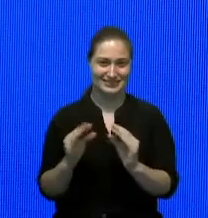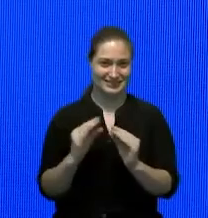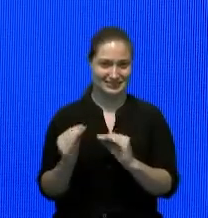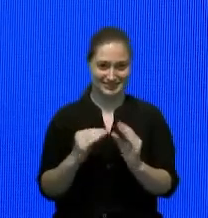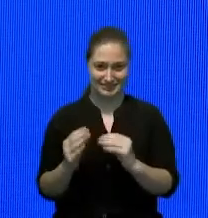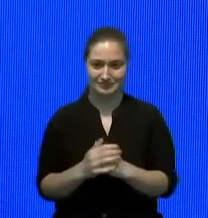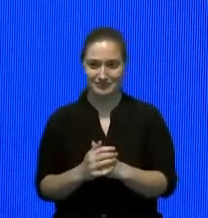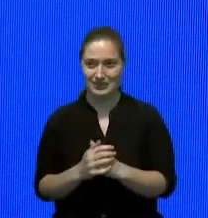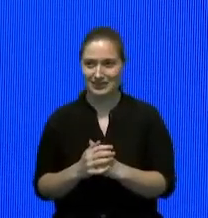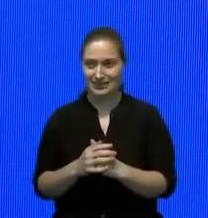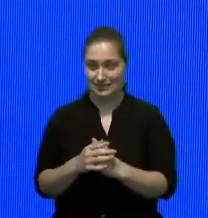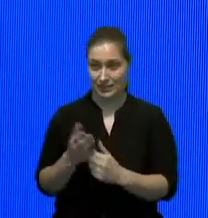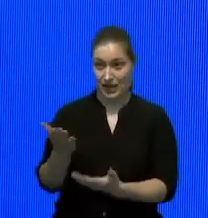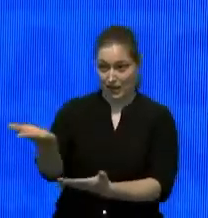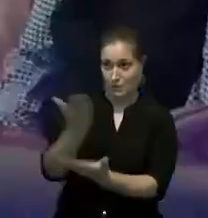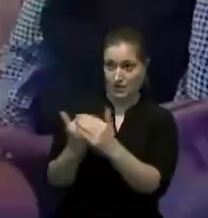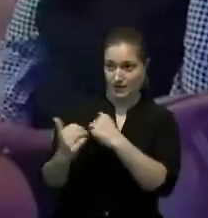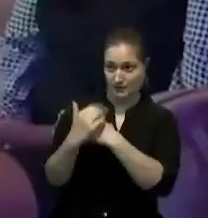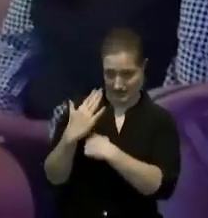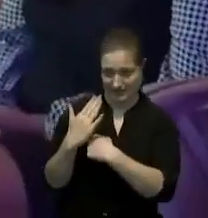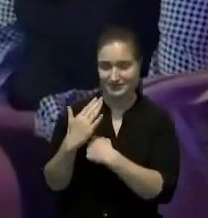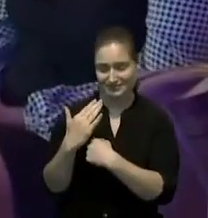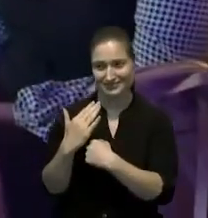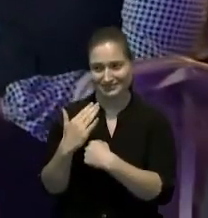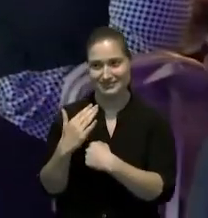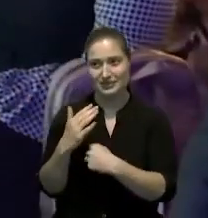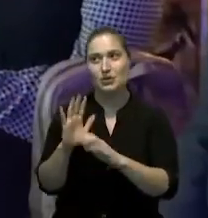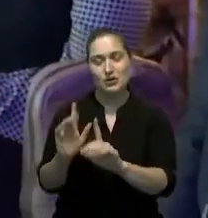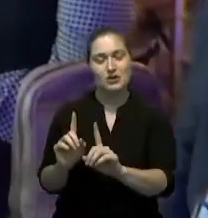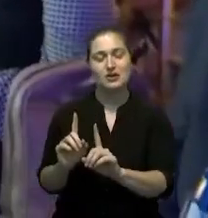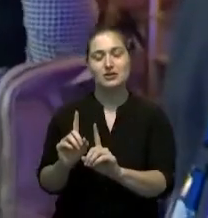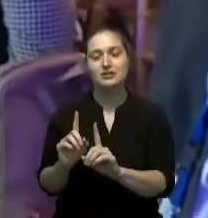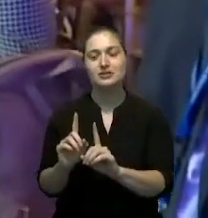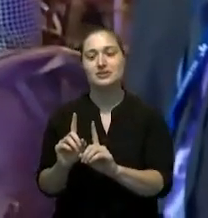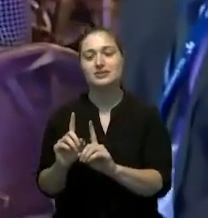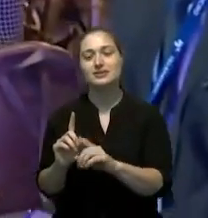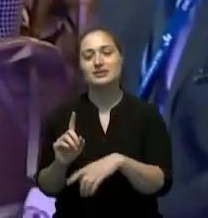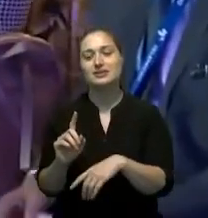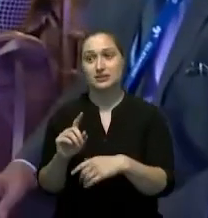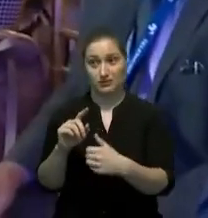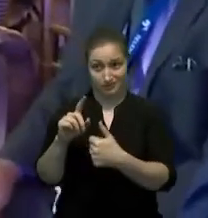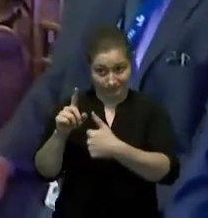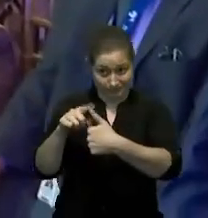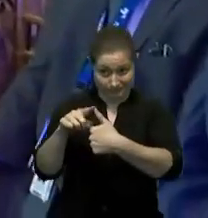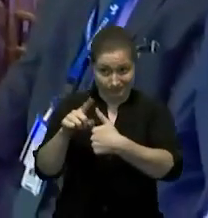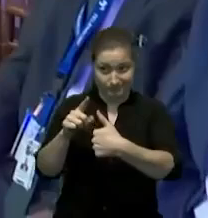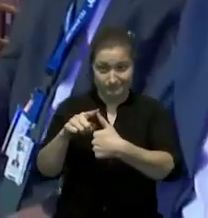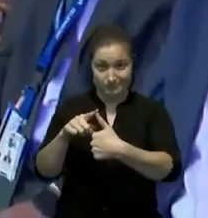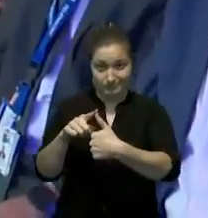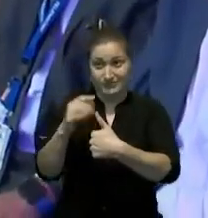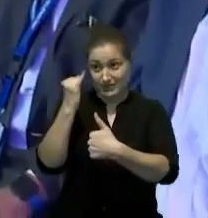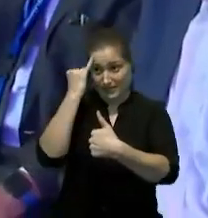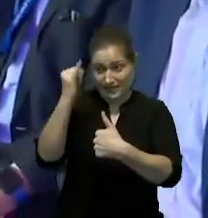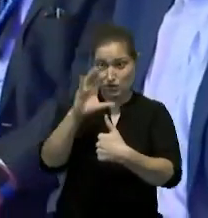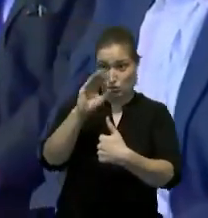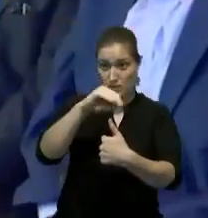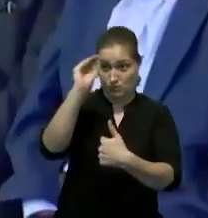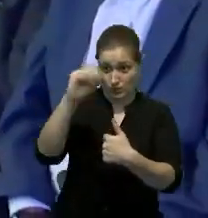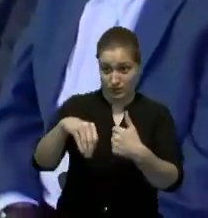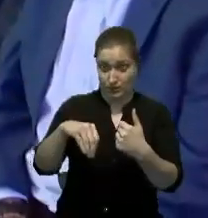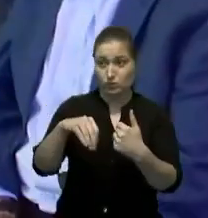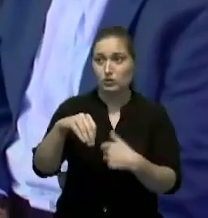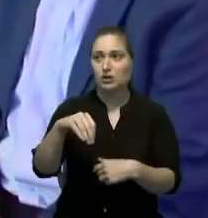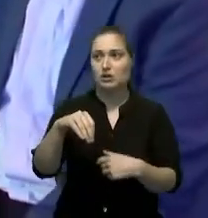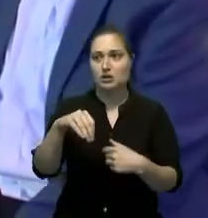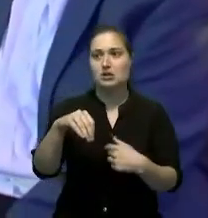envíeme la propuesta ahora yo sí te voy a decir de la primera propuesta la primera idea del 50% yo